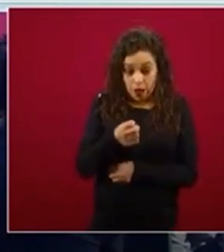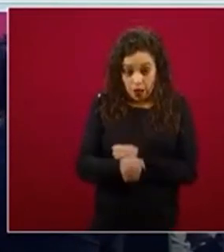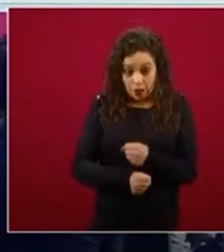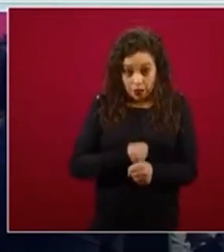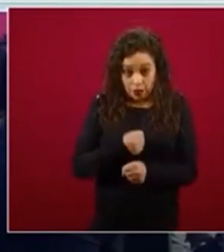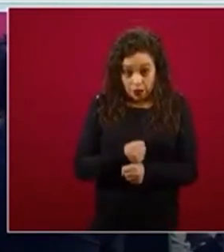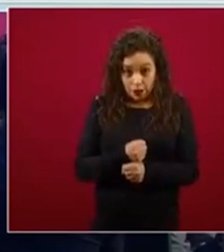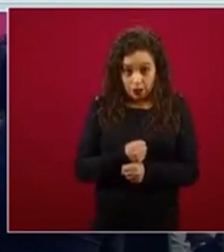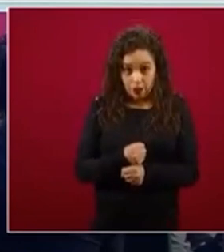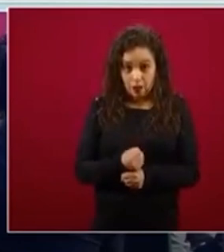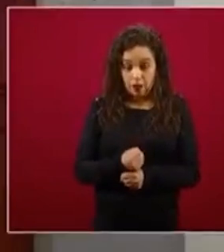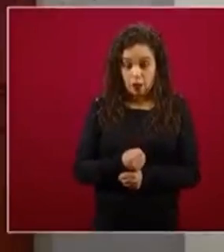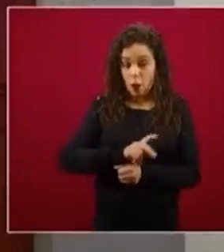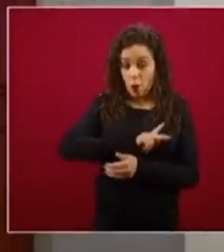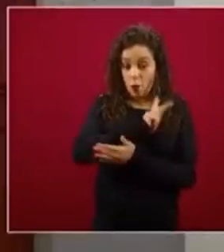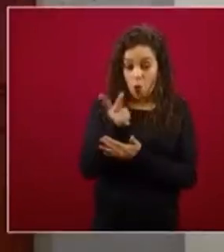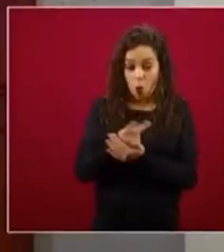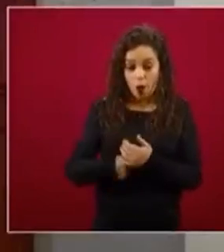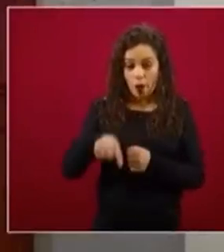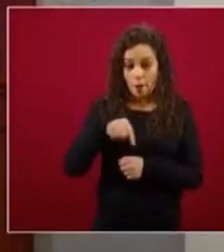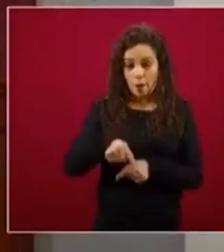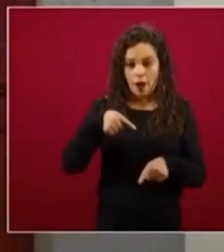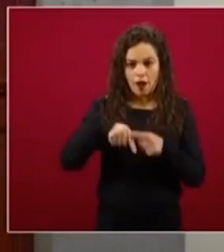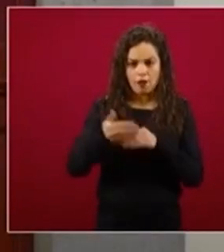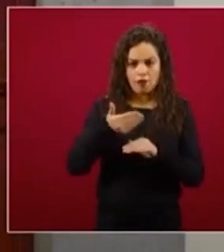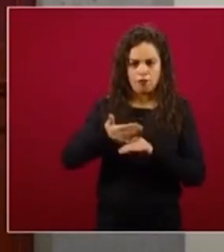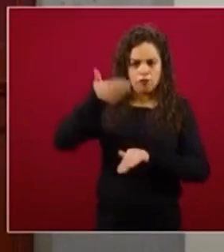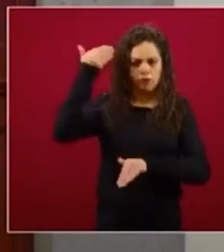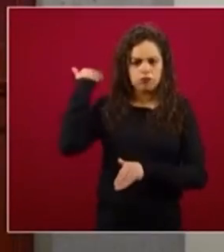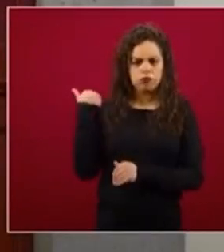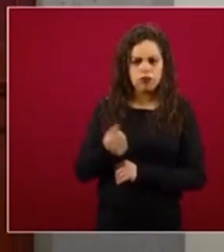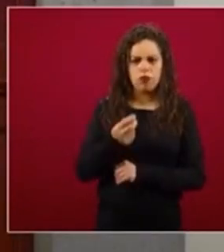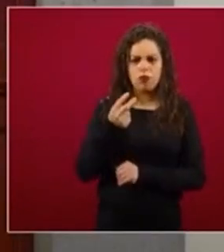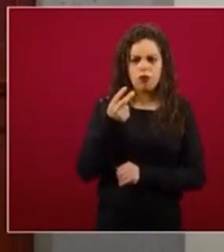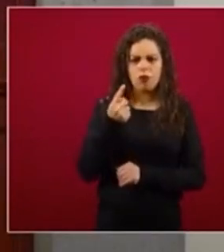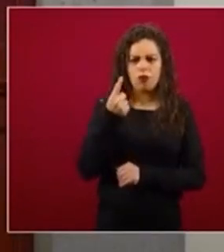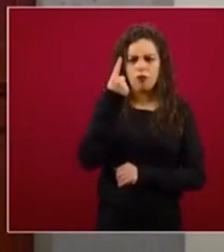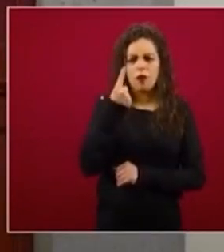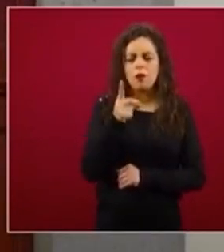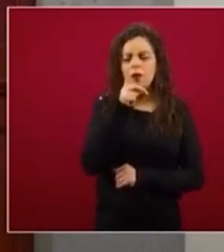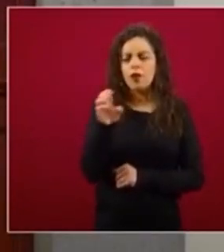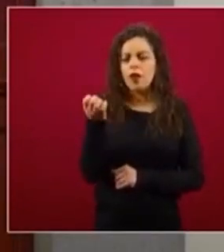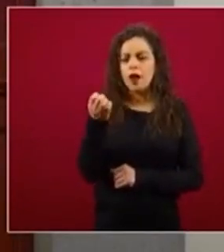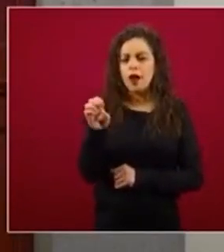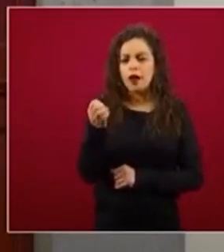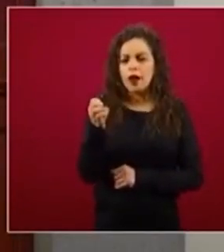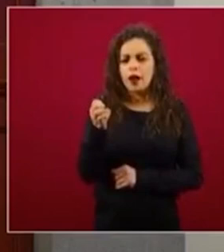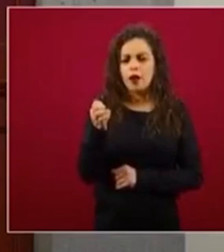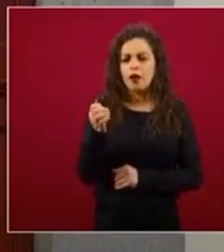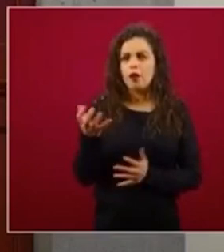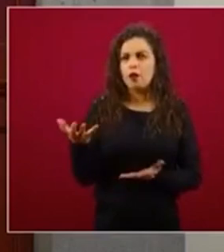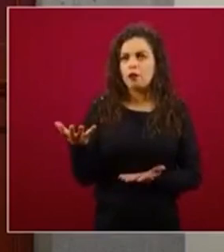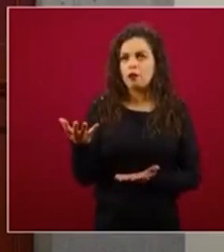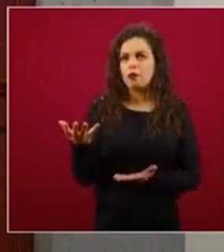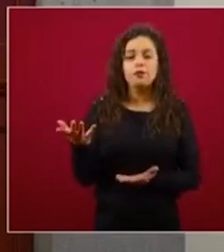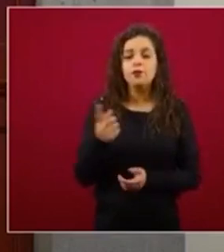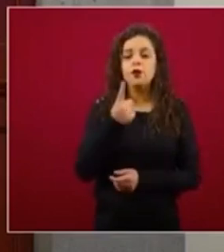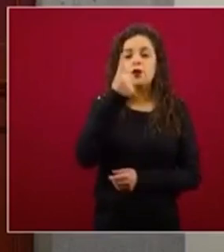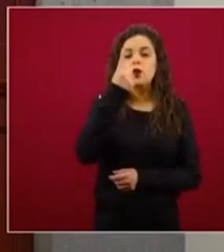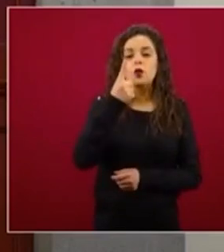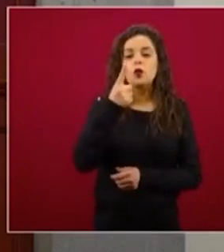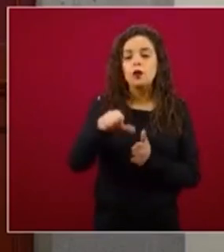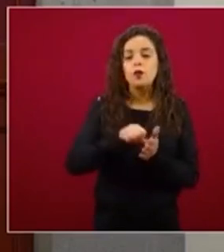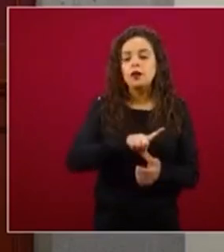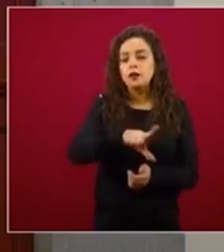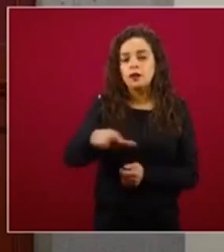en leche desde que empezó el gobierno, el primero de enero, bueno, un mes después, el primero de enero